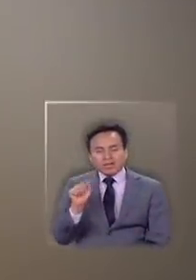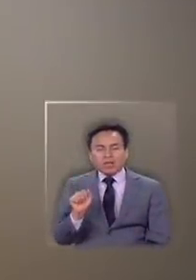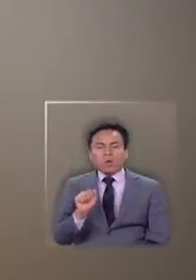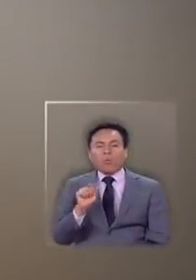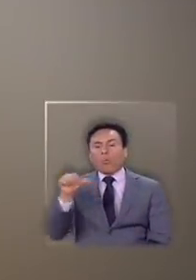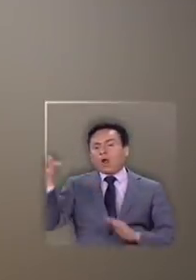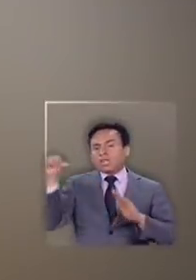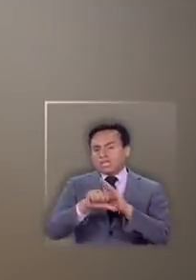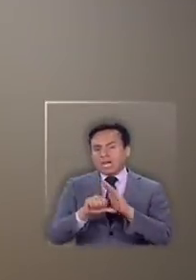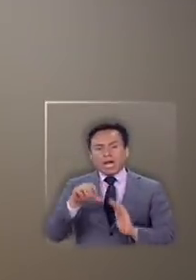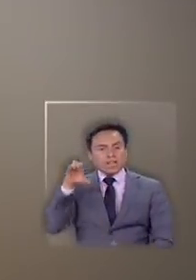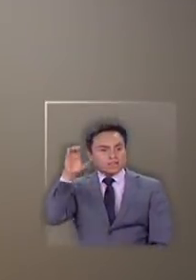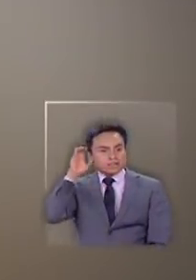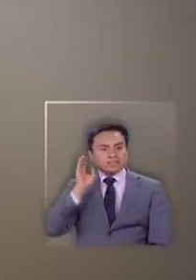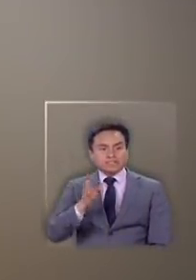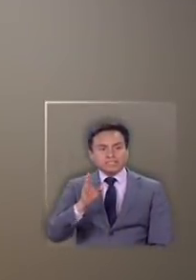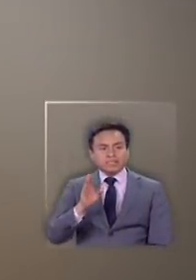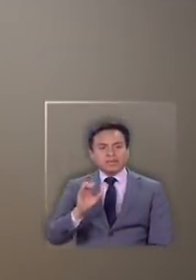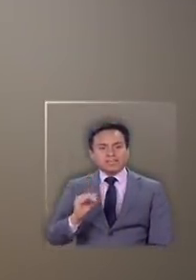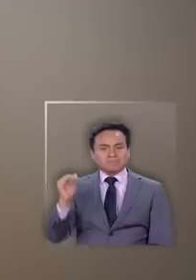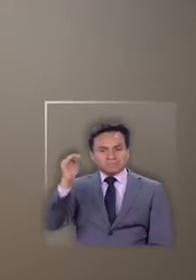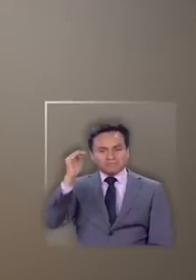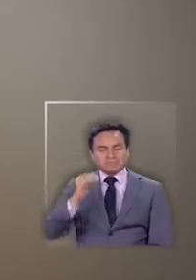aún sigue en el libro